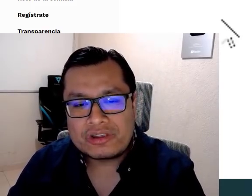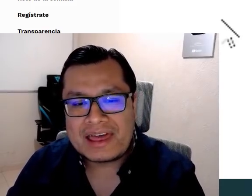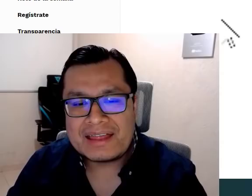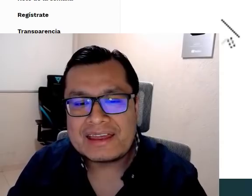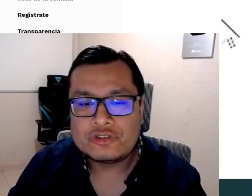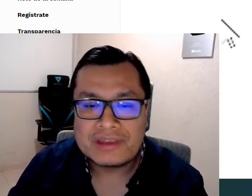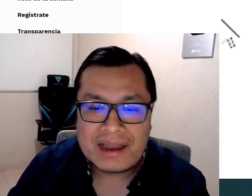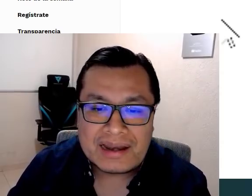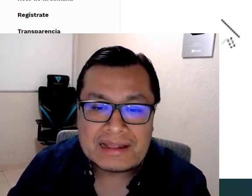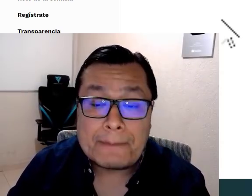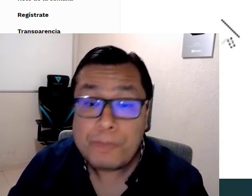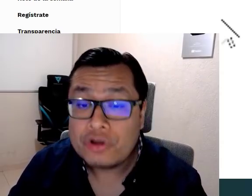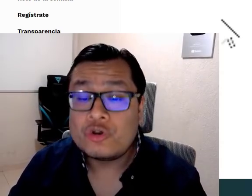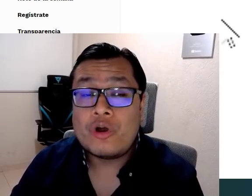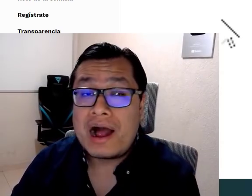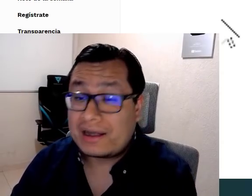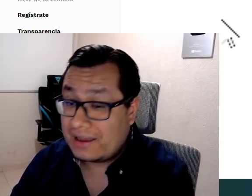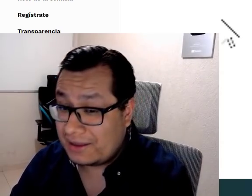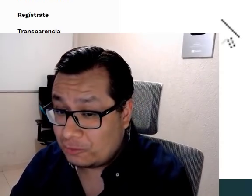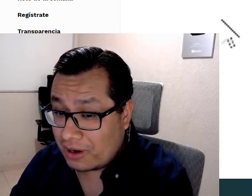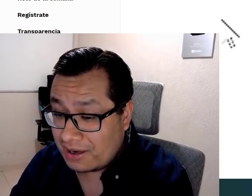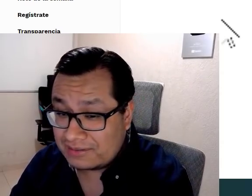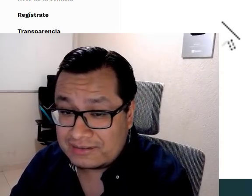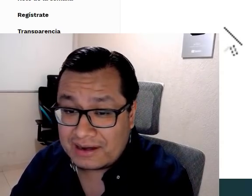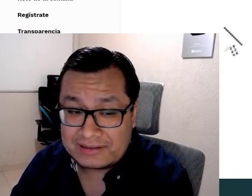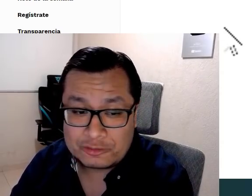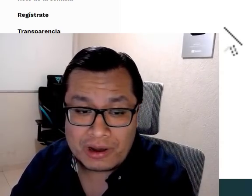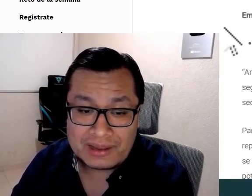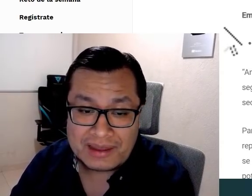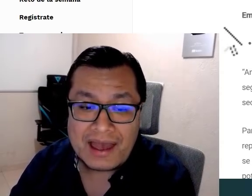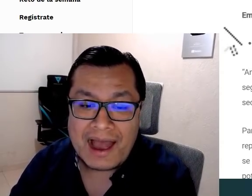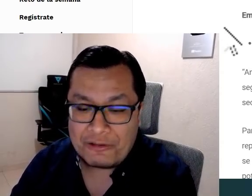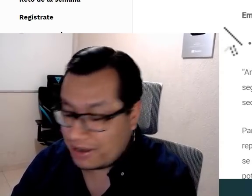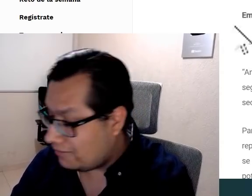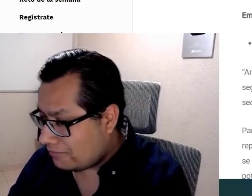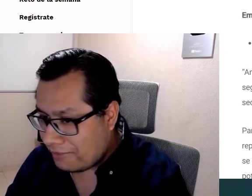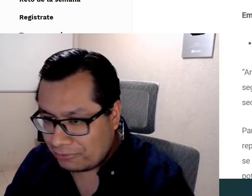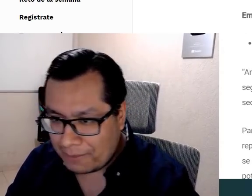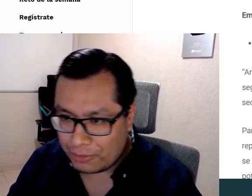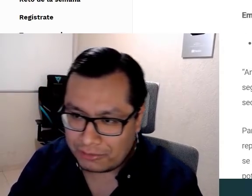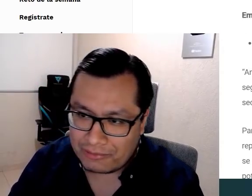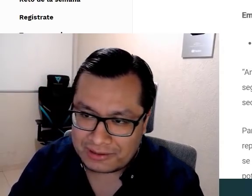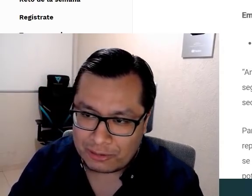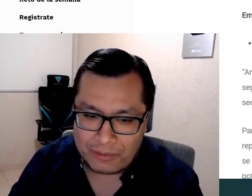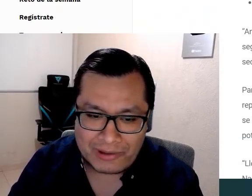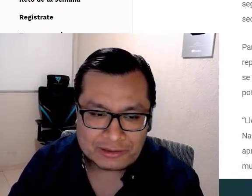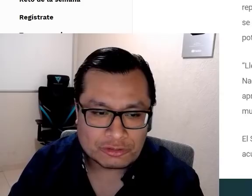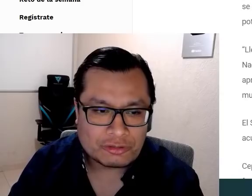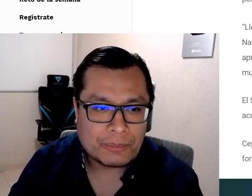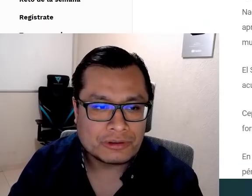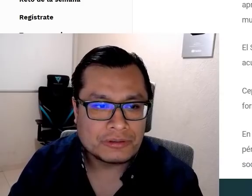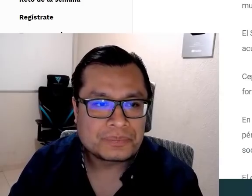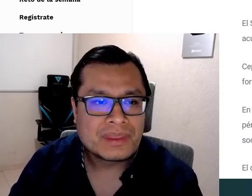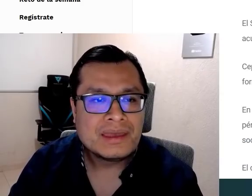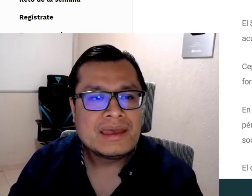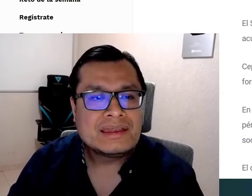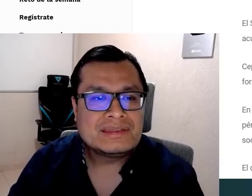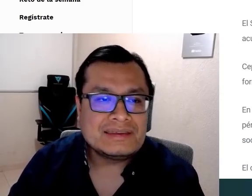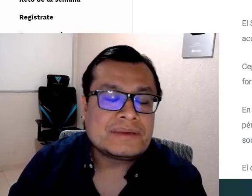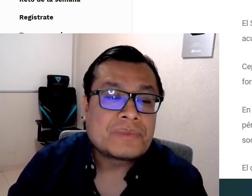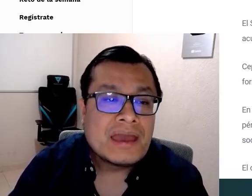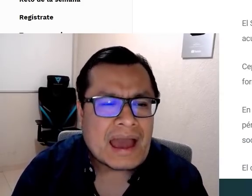Jornada Nacional en apoyo a regreso a clases a las escuelas. Ah, ok, va a haber un apoyo, vamos a ver cómo va a ser nuestro apoyo.